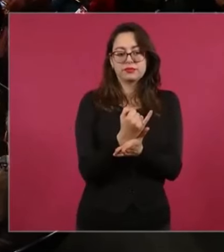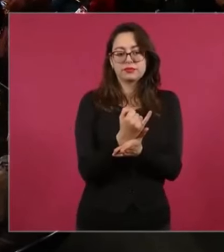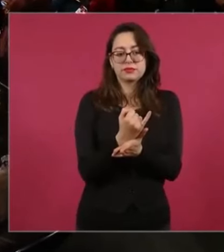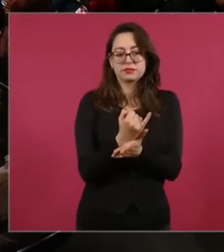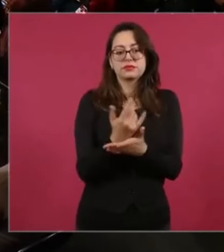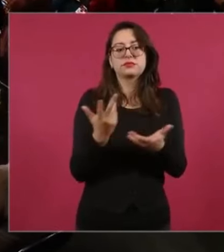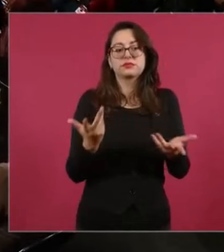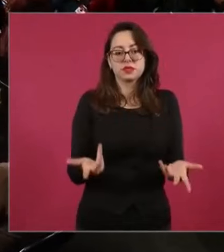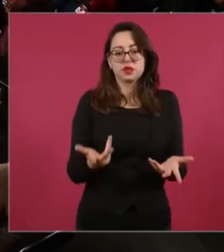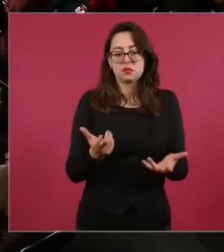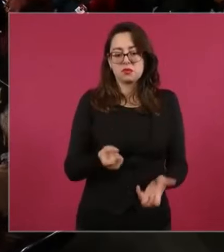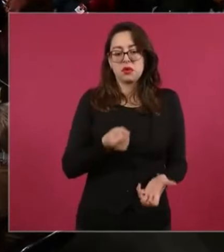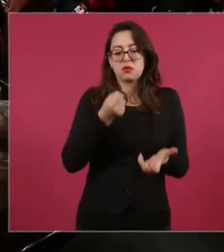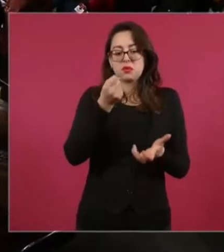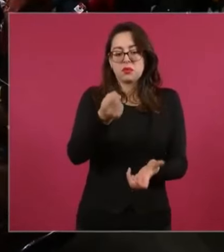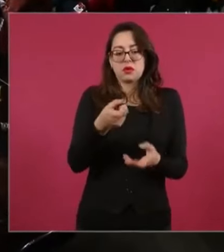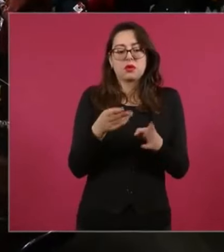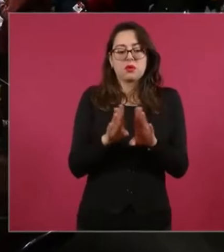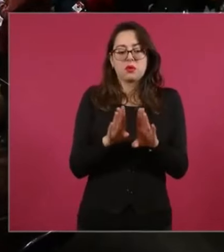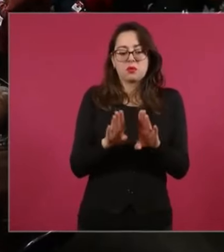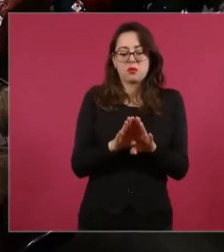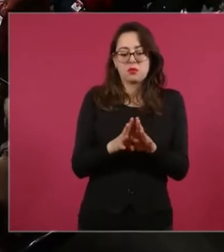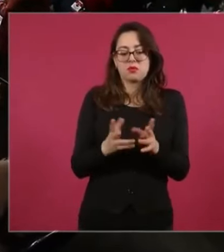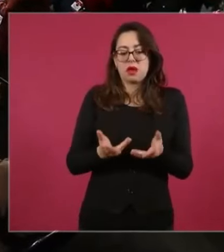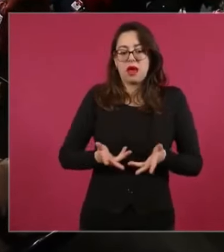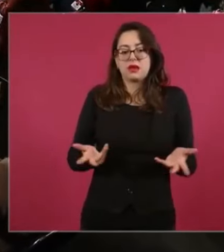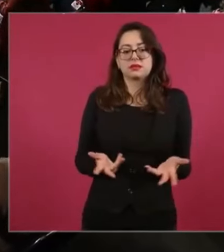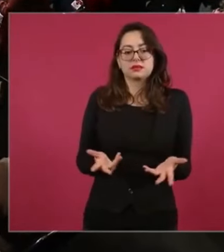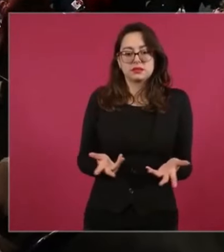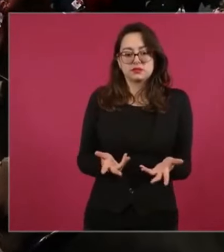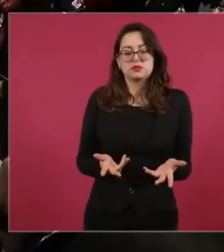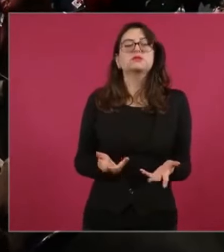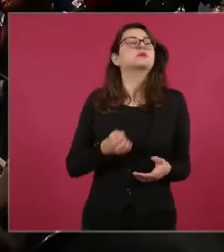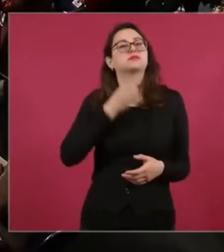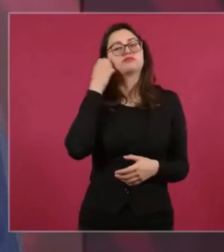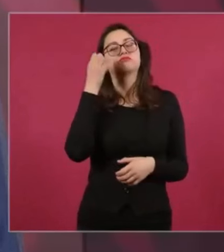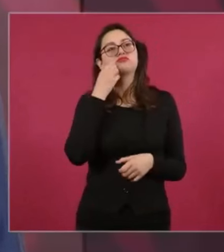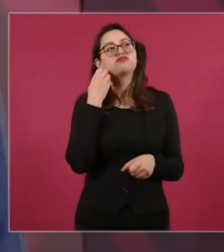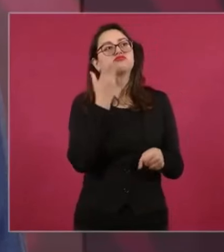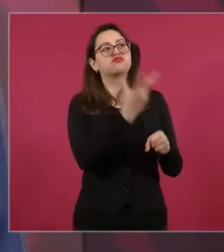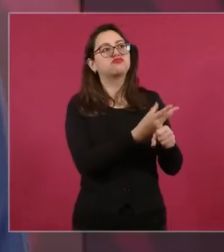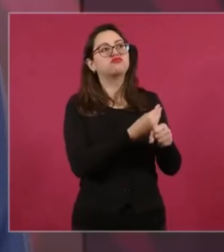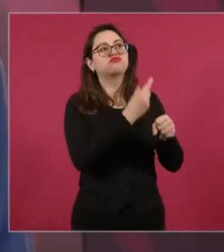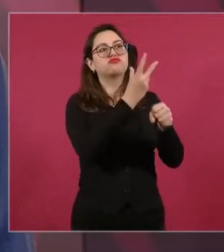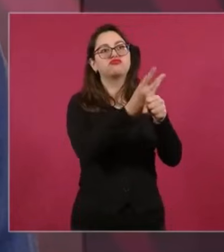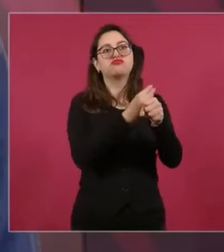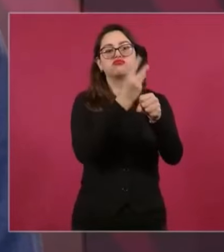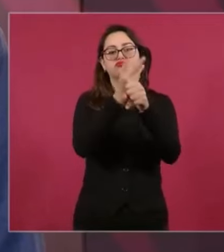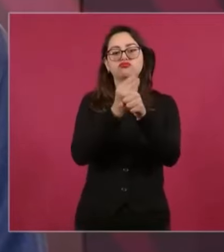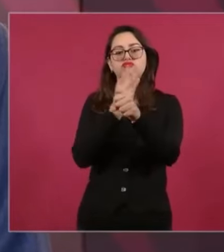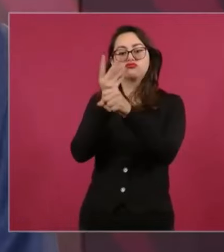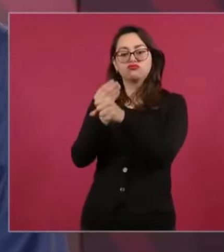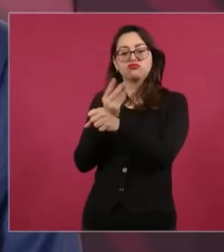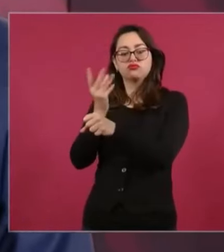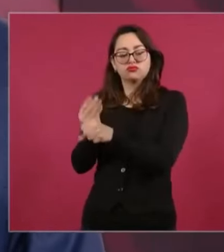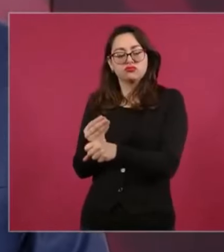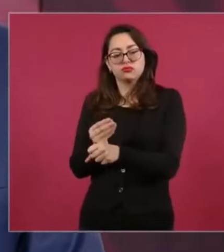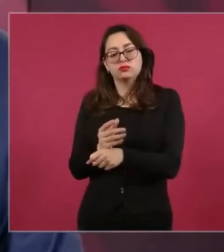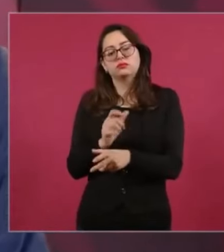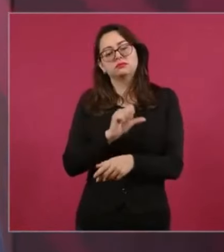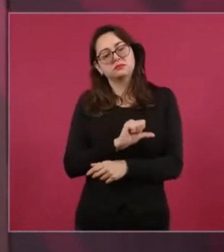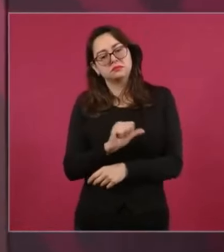con ese presupuesto y dar mantenimiento a los planteles educativos. Y otras